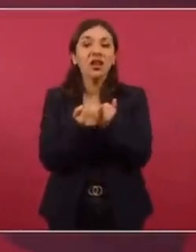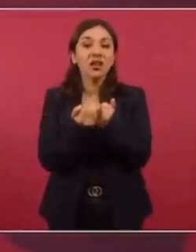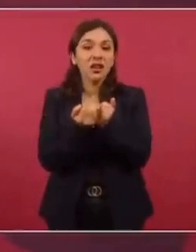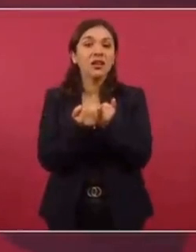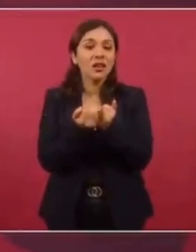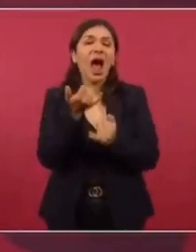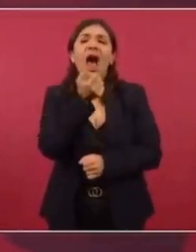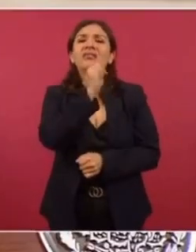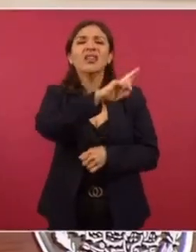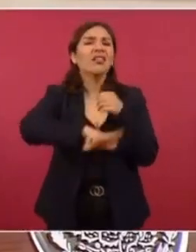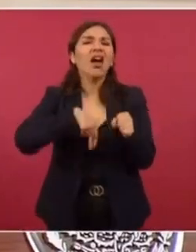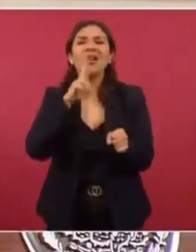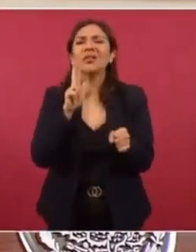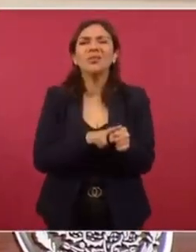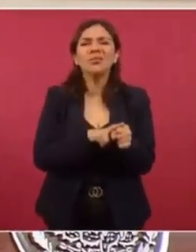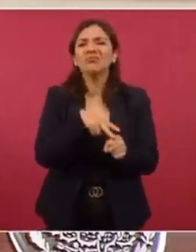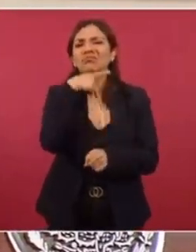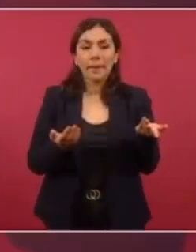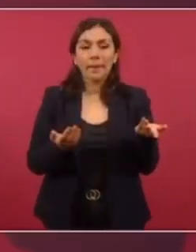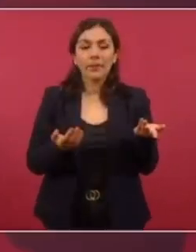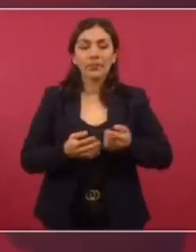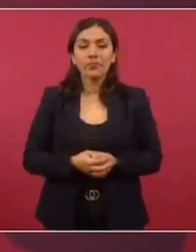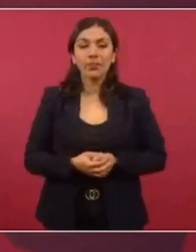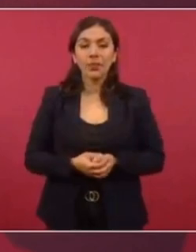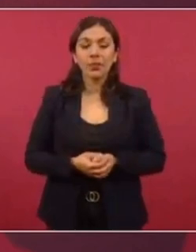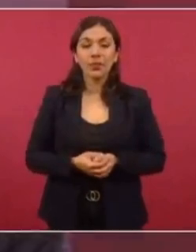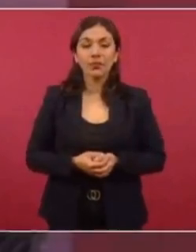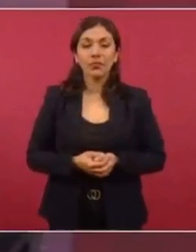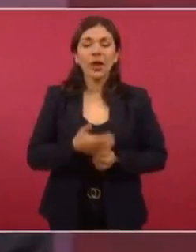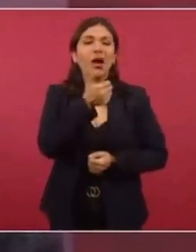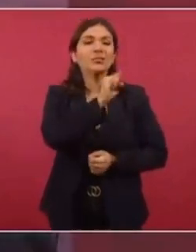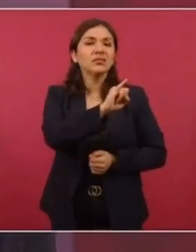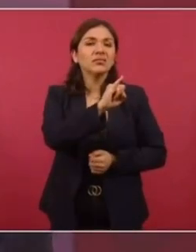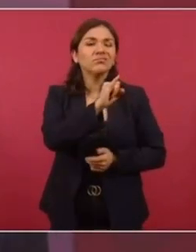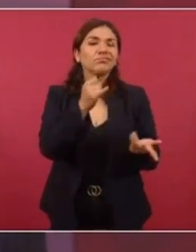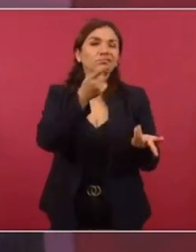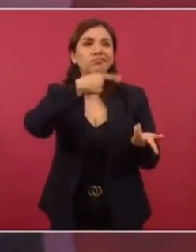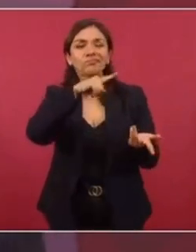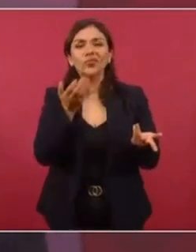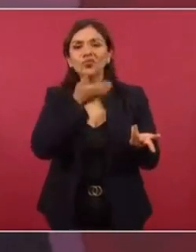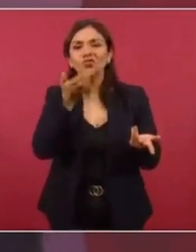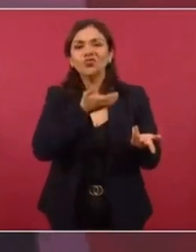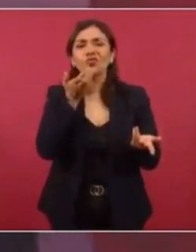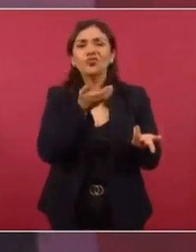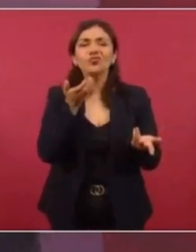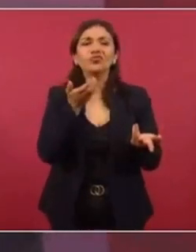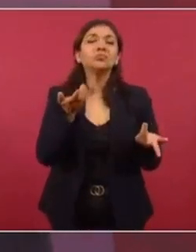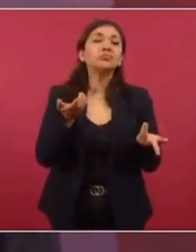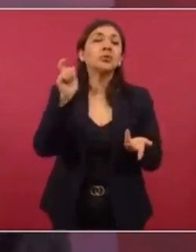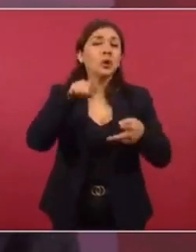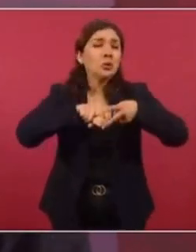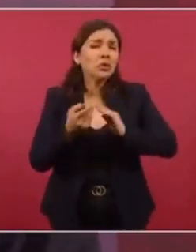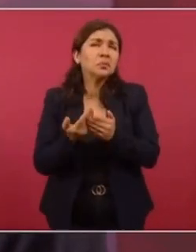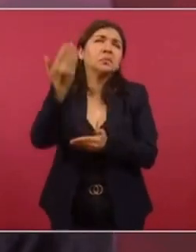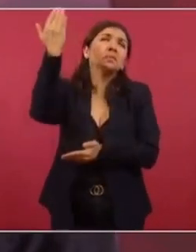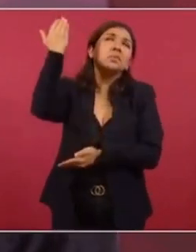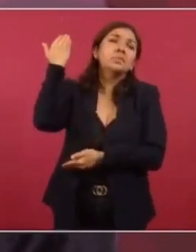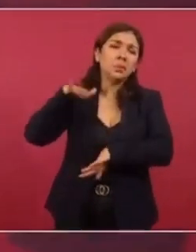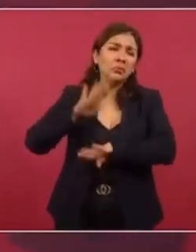Es la naturaleza, o al menos la costumbre, que viene de siglos.